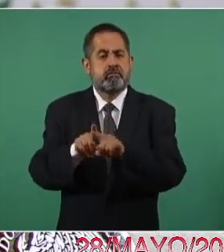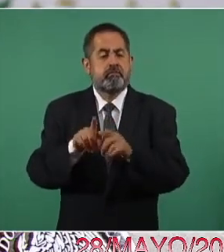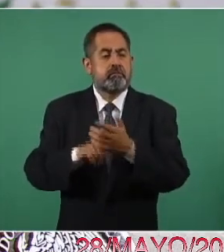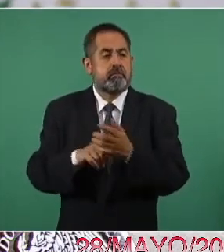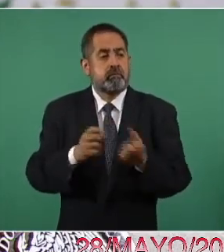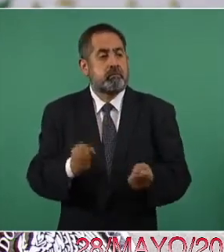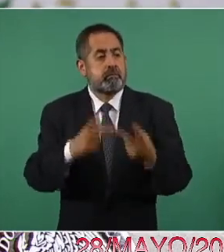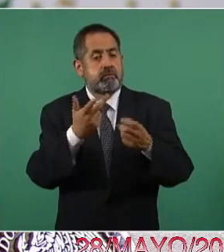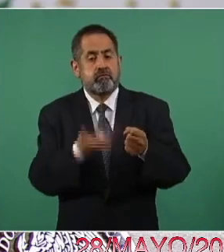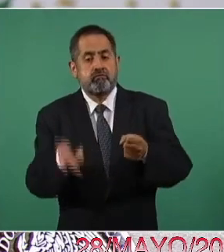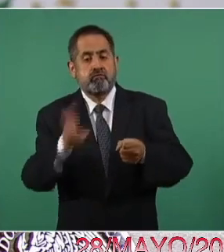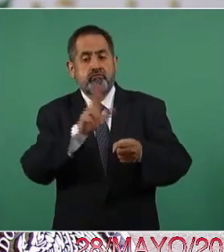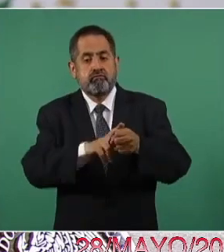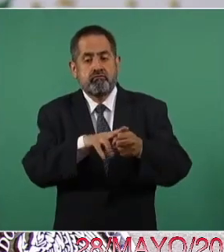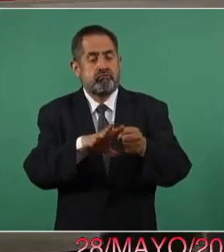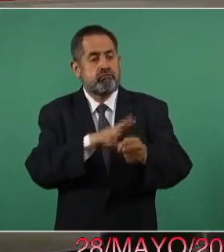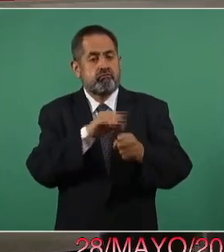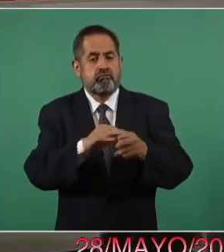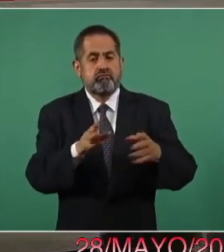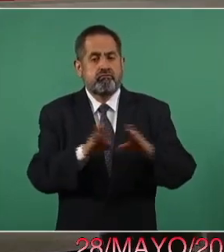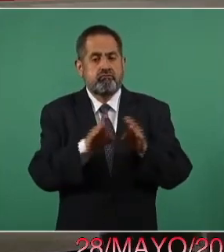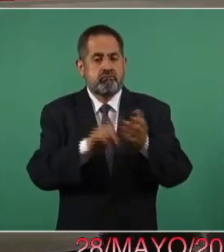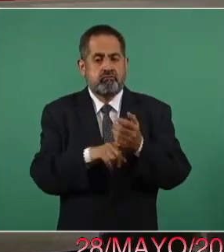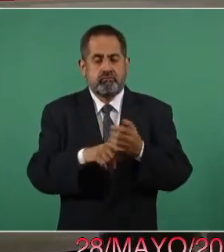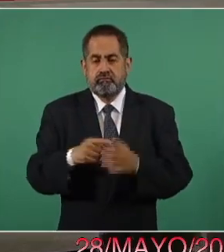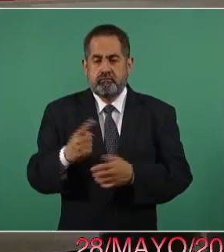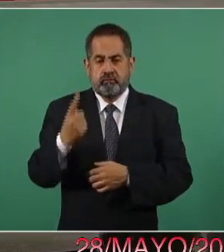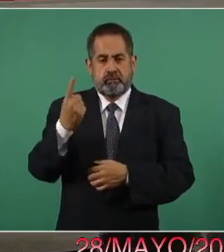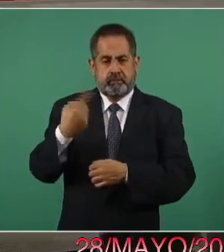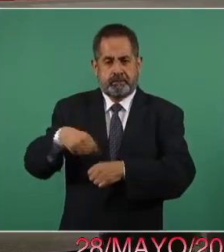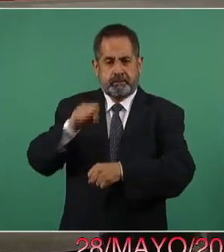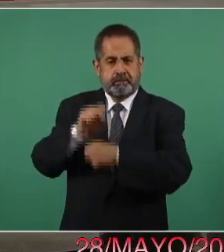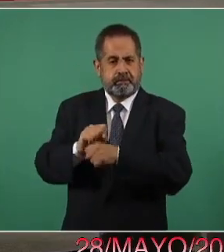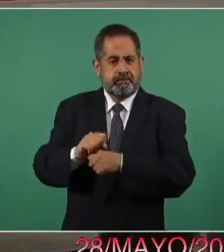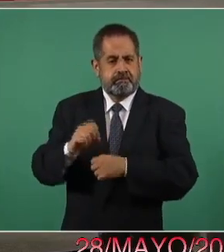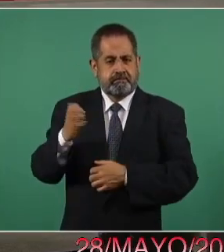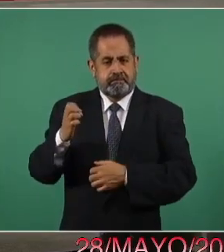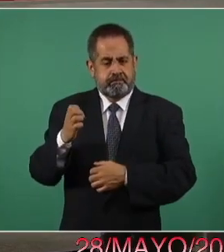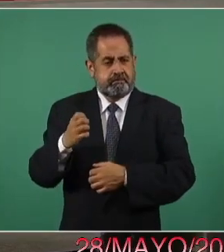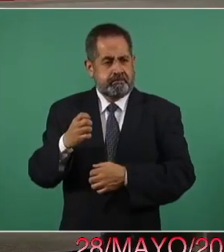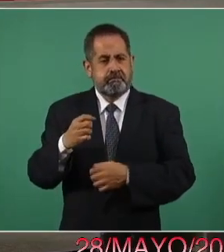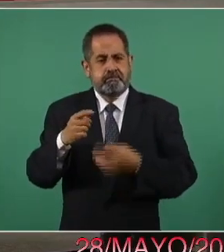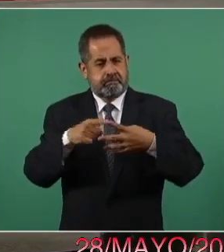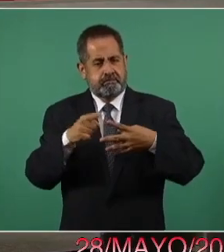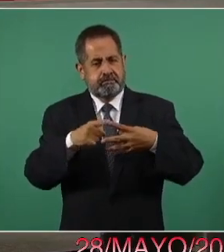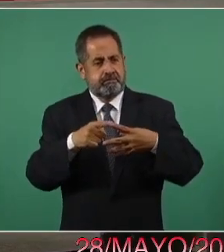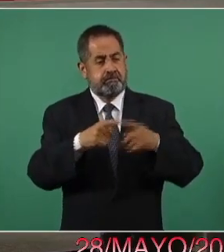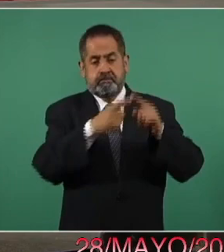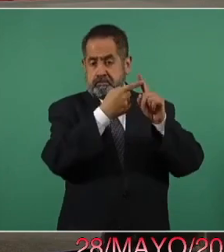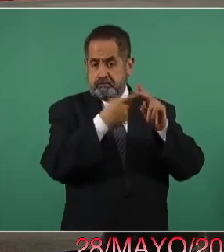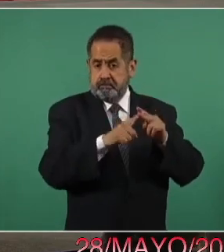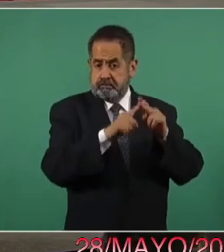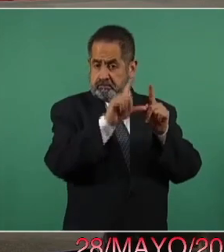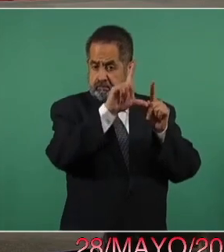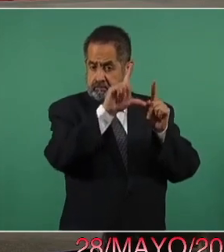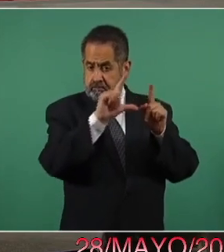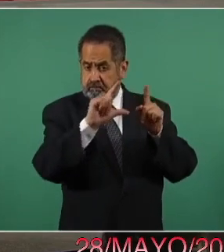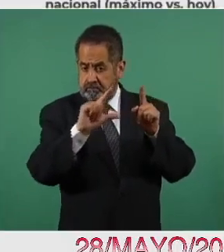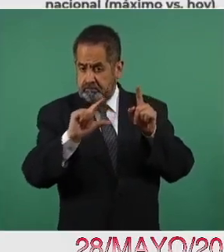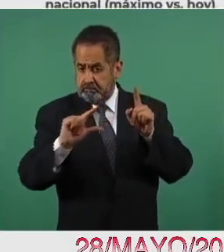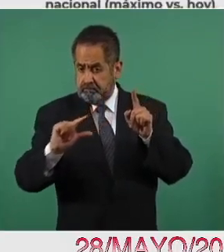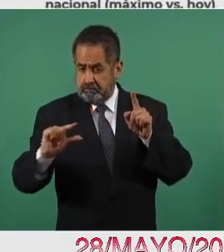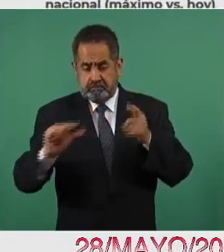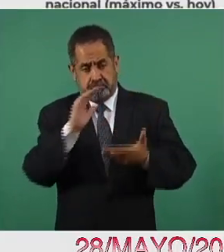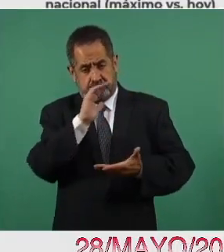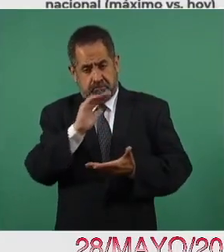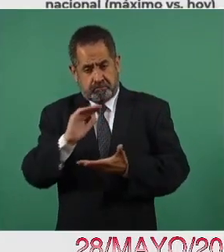hospitalización llegó a punto máximo en la primera semana de enero y también desde esas 19 semanas se ha ido reduciendo con un total